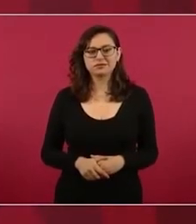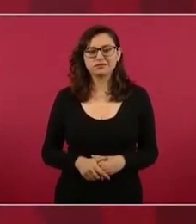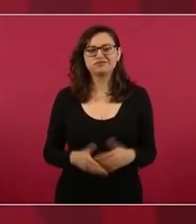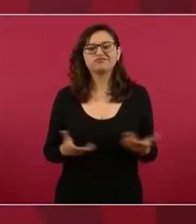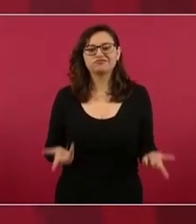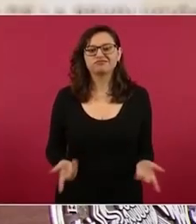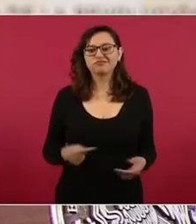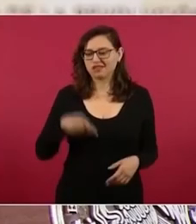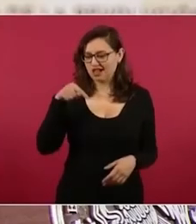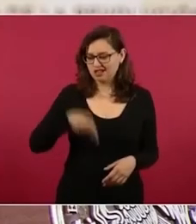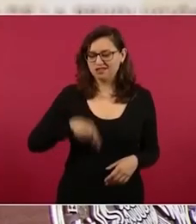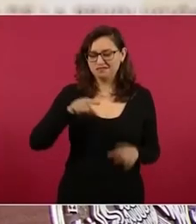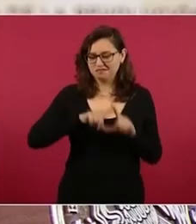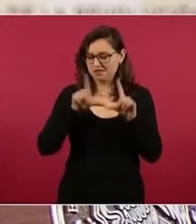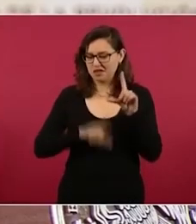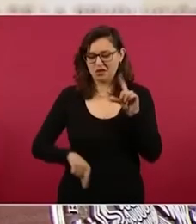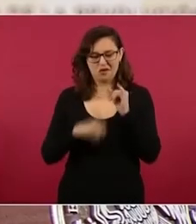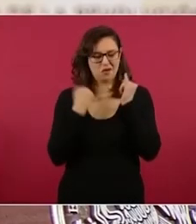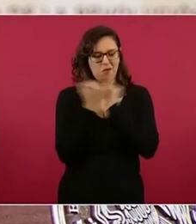padecimos en México